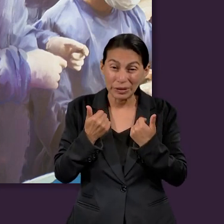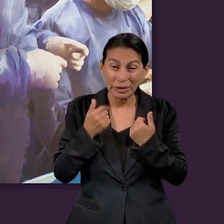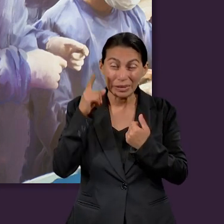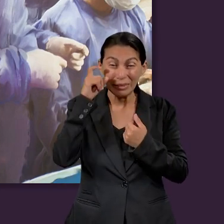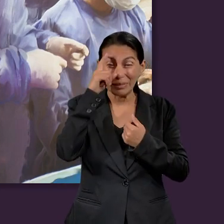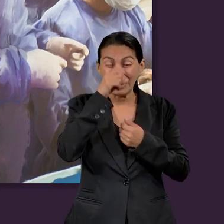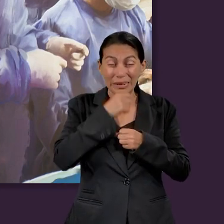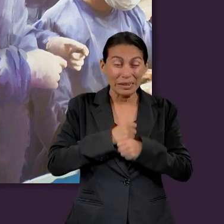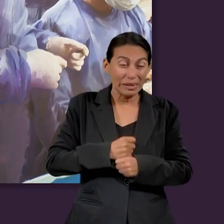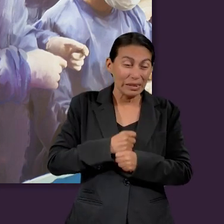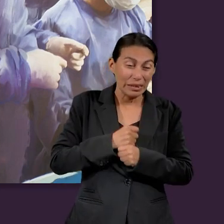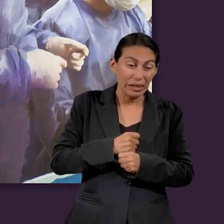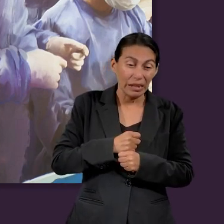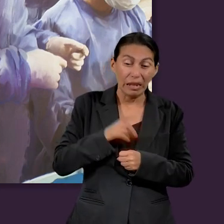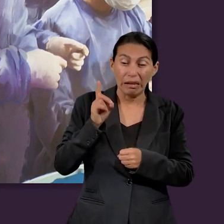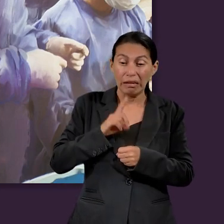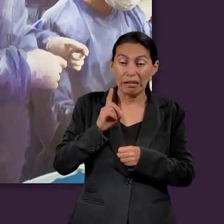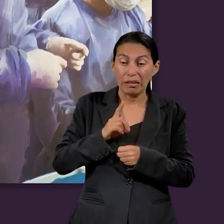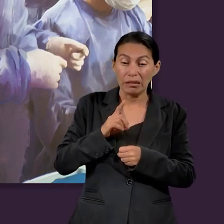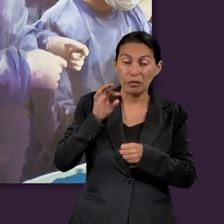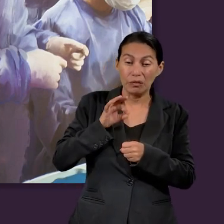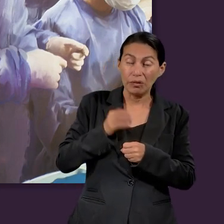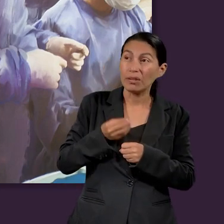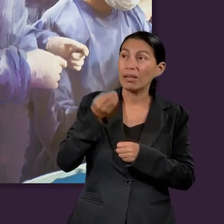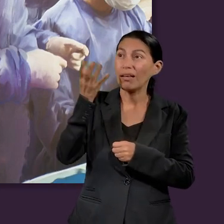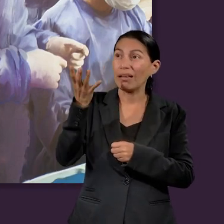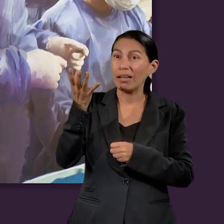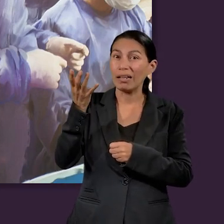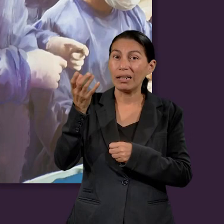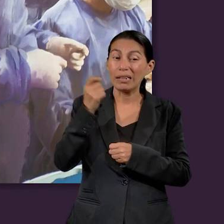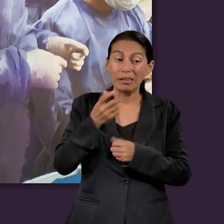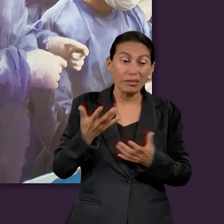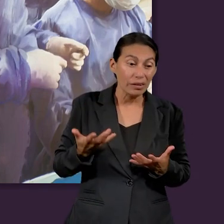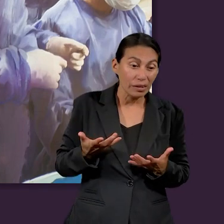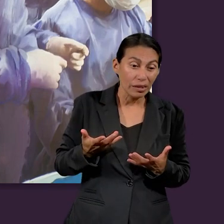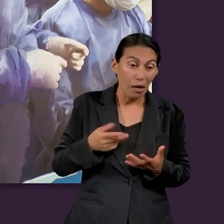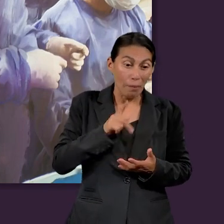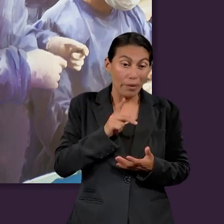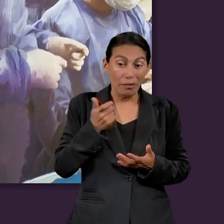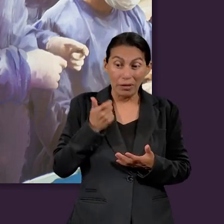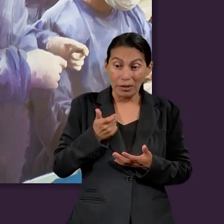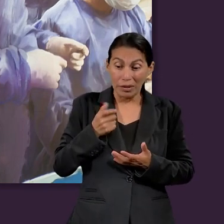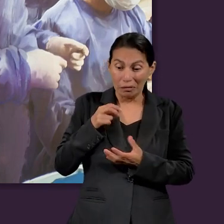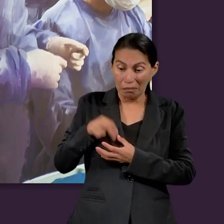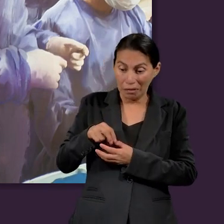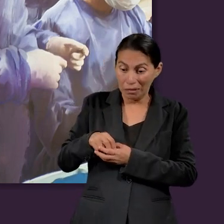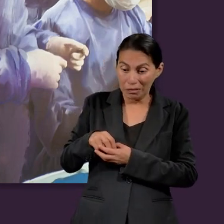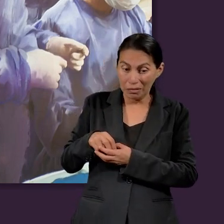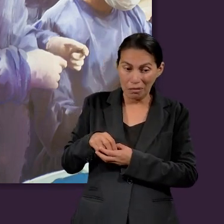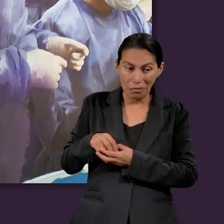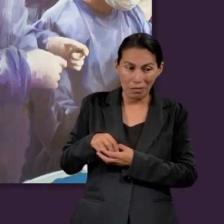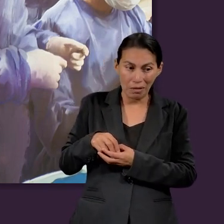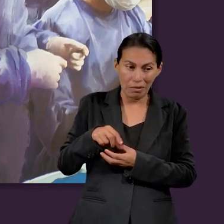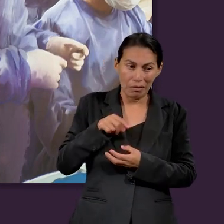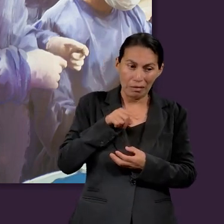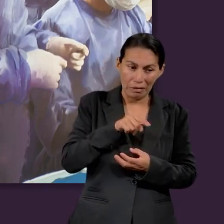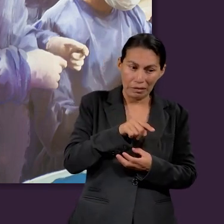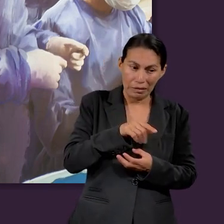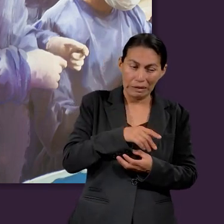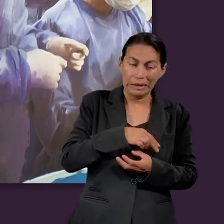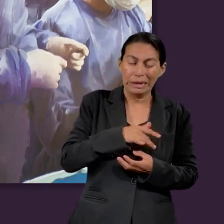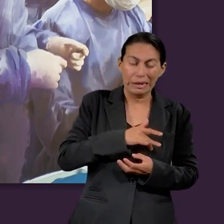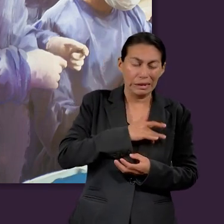y tenemos que dar nuestro diezmo y nuestra ofrenda. Pero necesitamos ese dinero para algo que